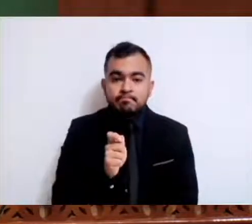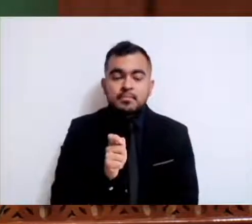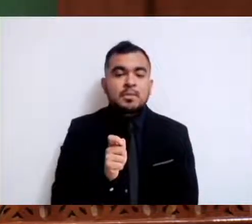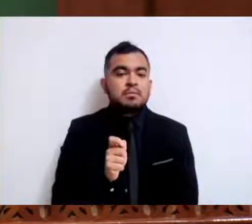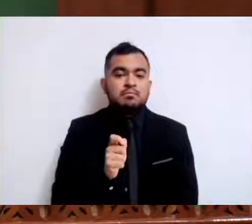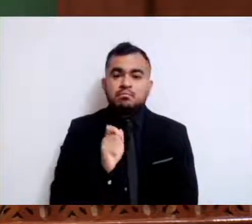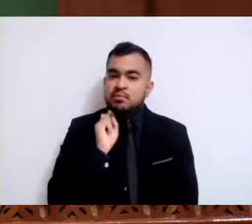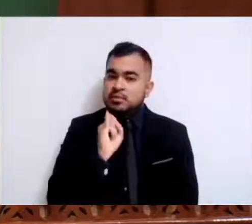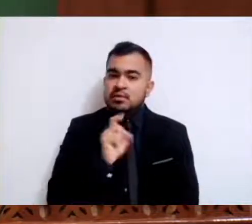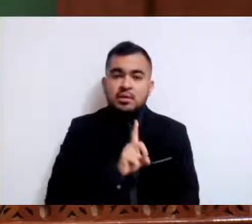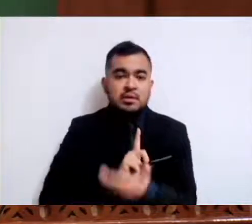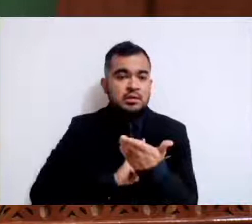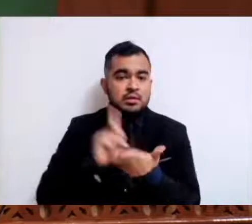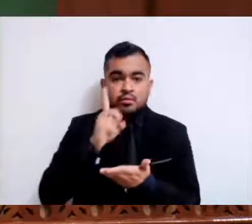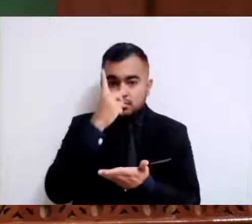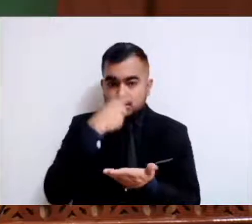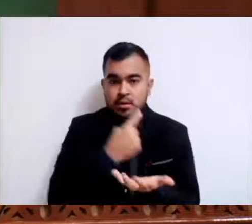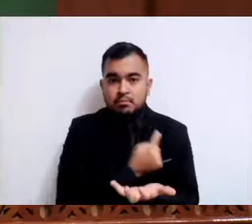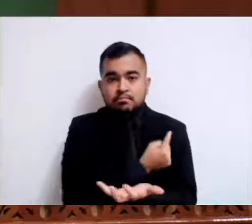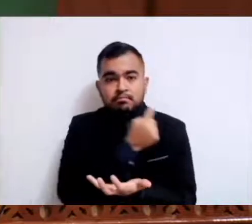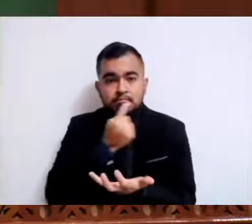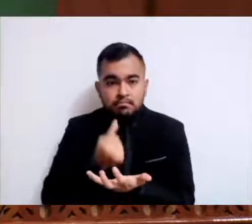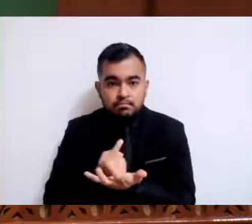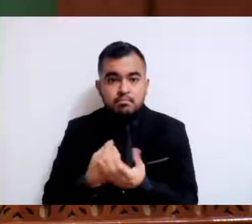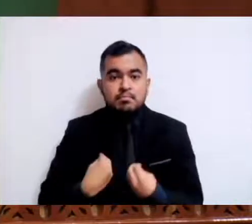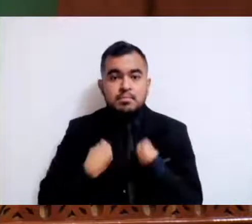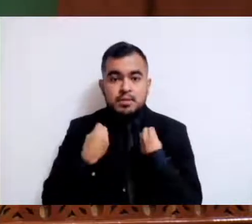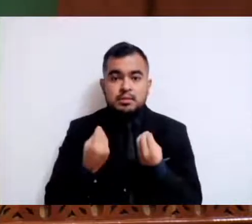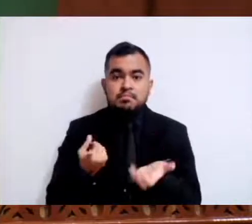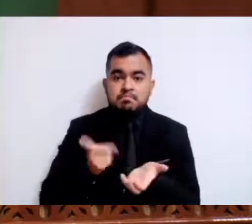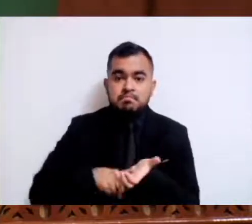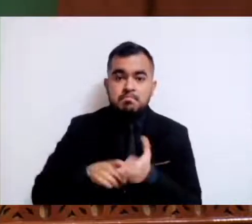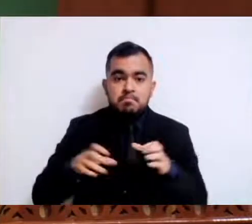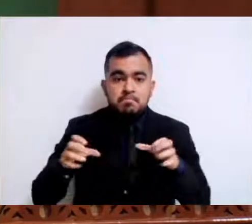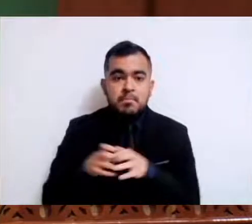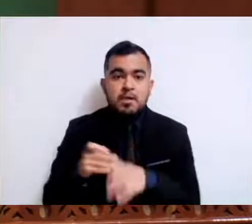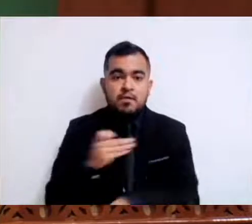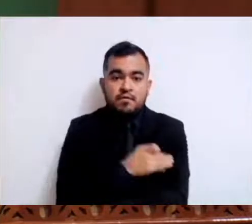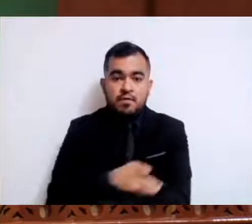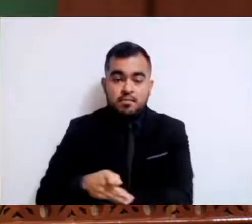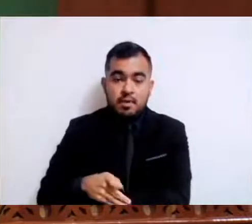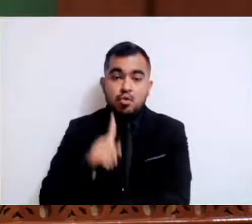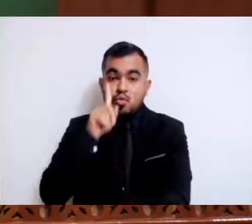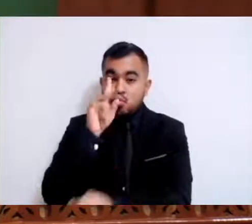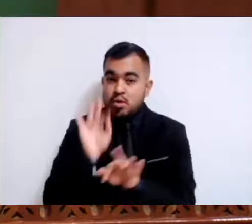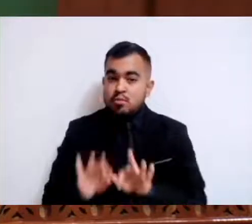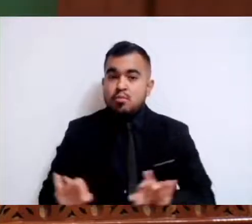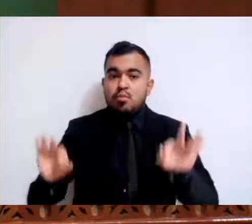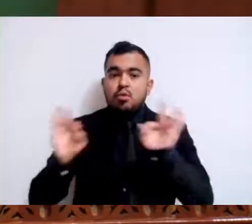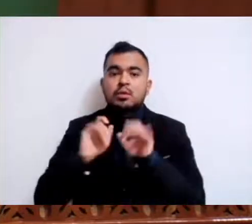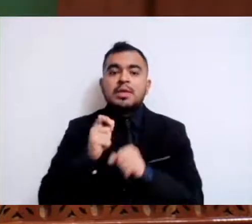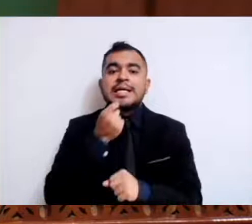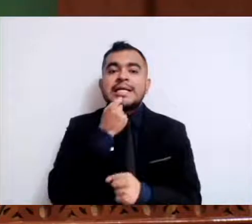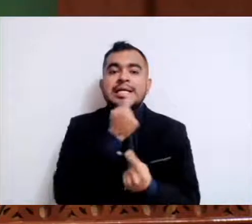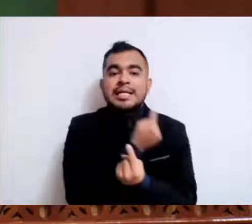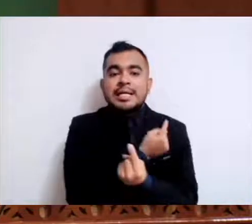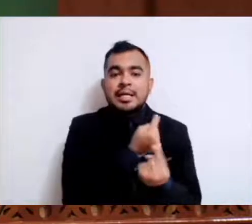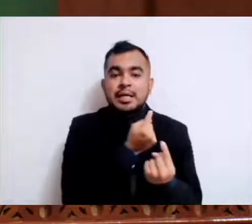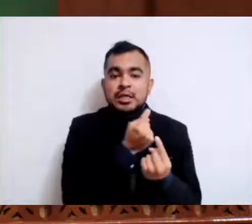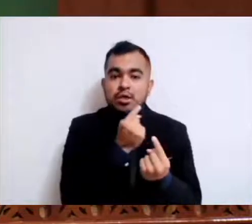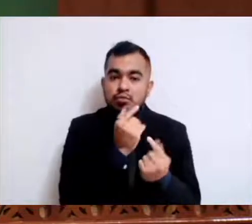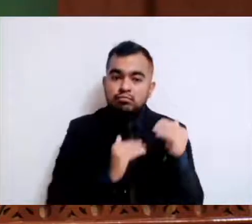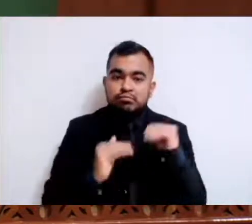velando en todo momento por el interés superior a la niñez. La